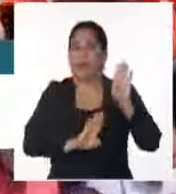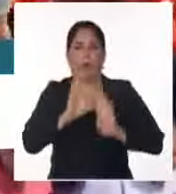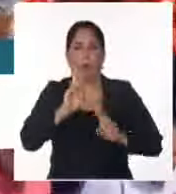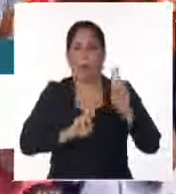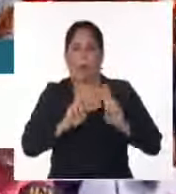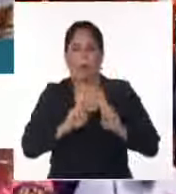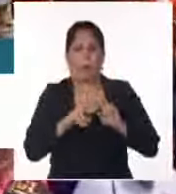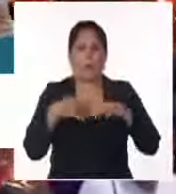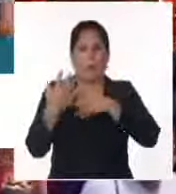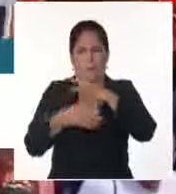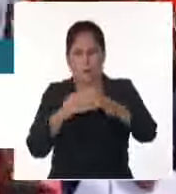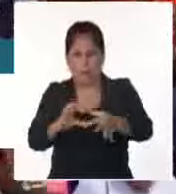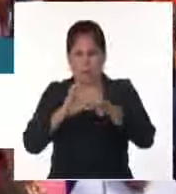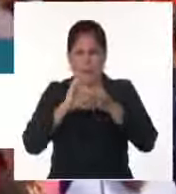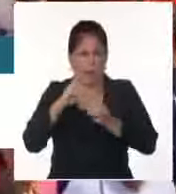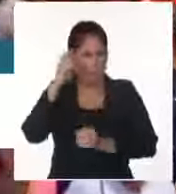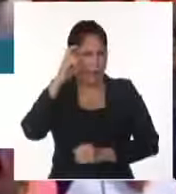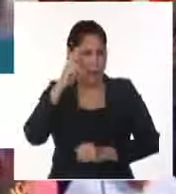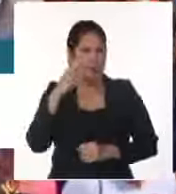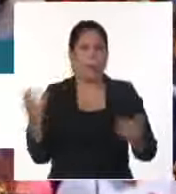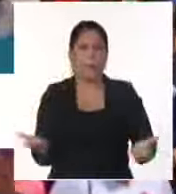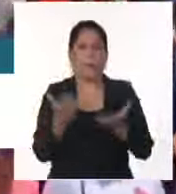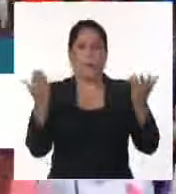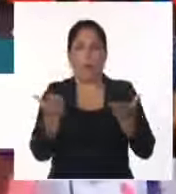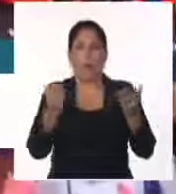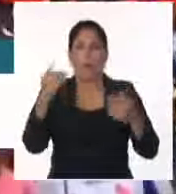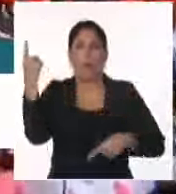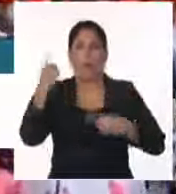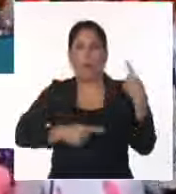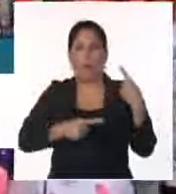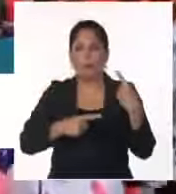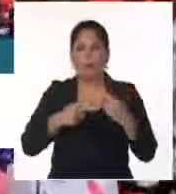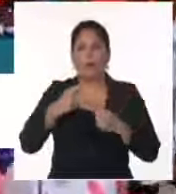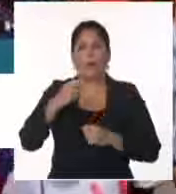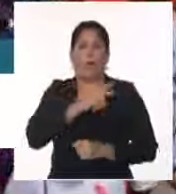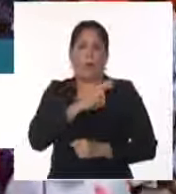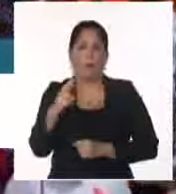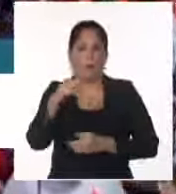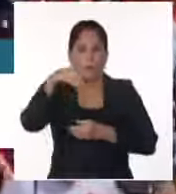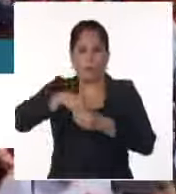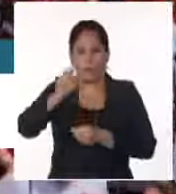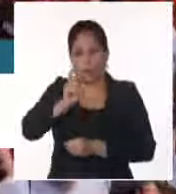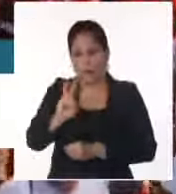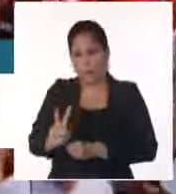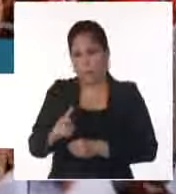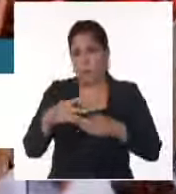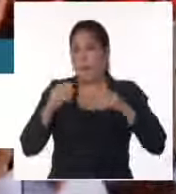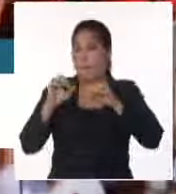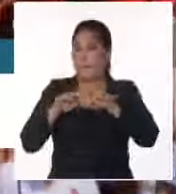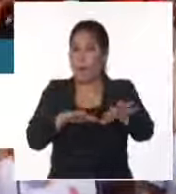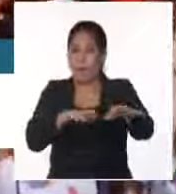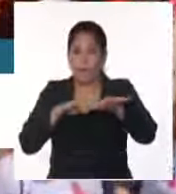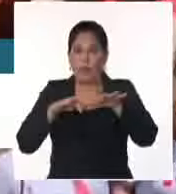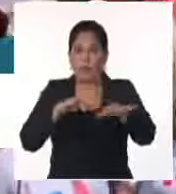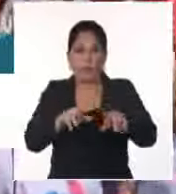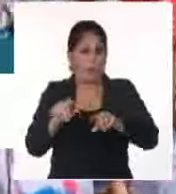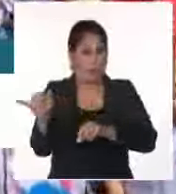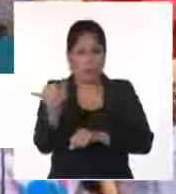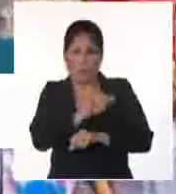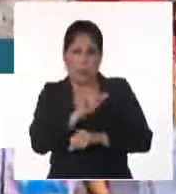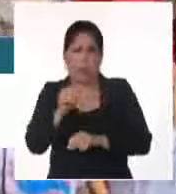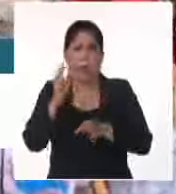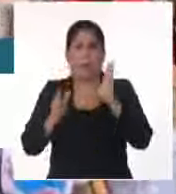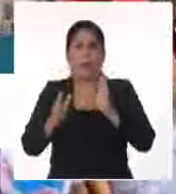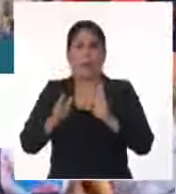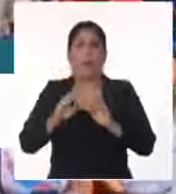que, según afirman, promueven sectores de la oposición. Estas movilizaciones se llevan a cabo al unísono de la Jornada